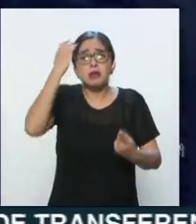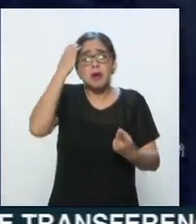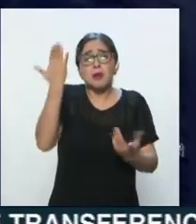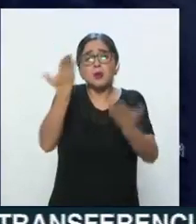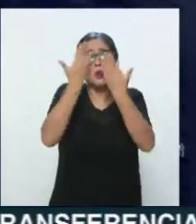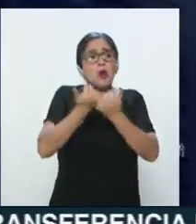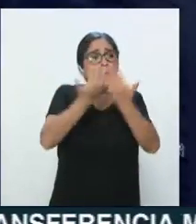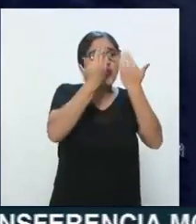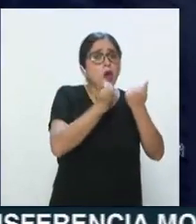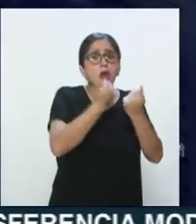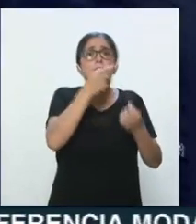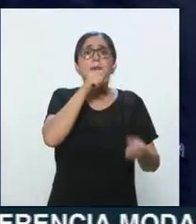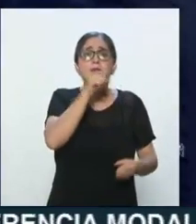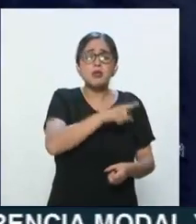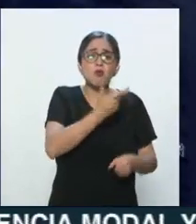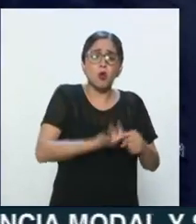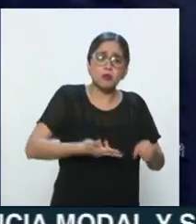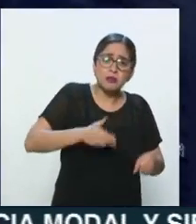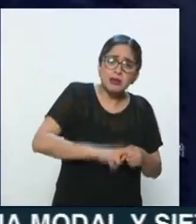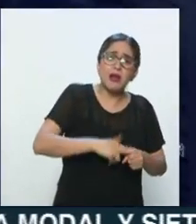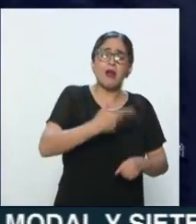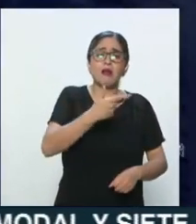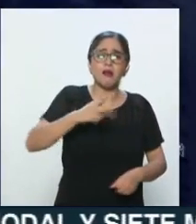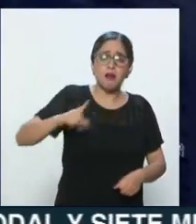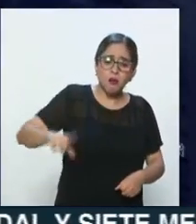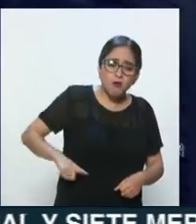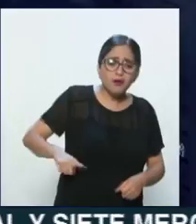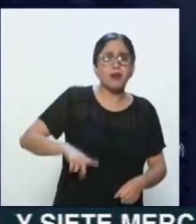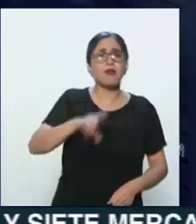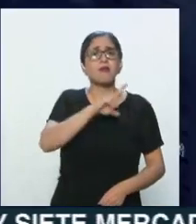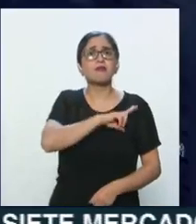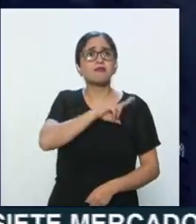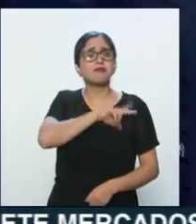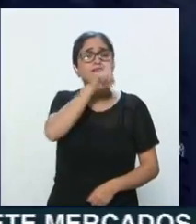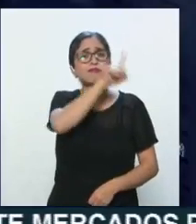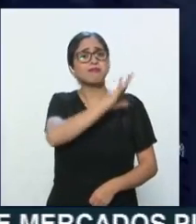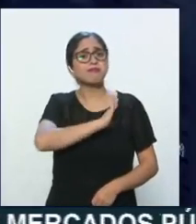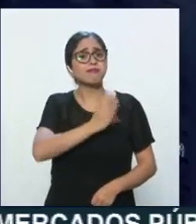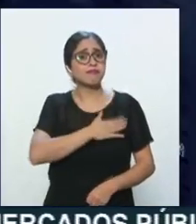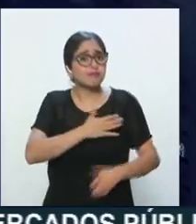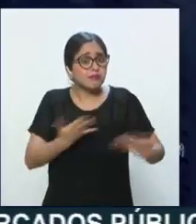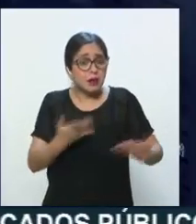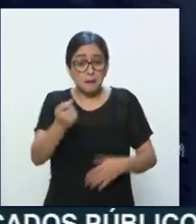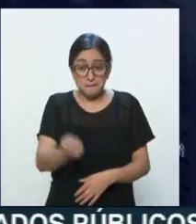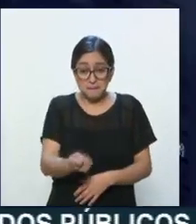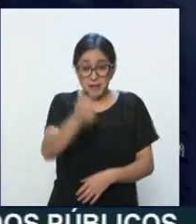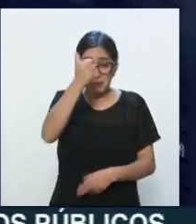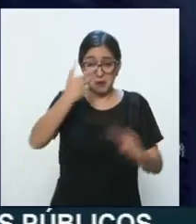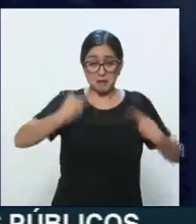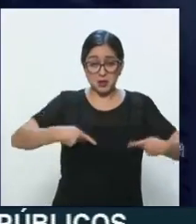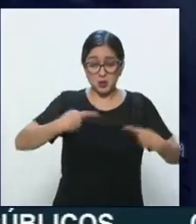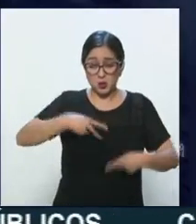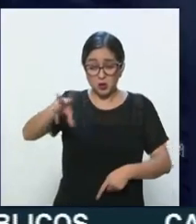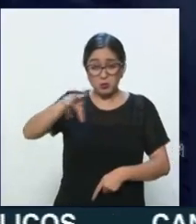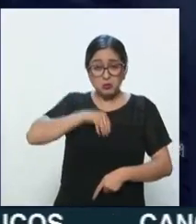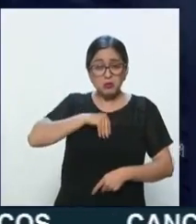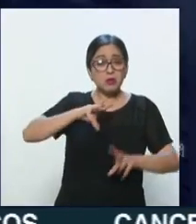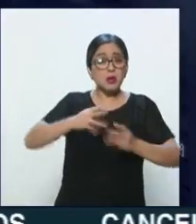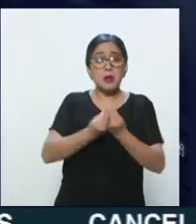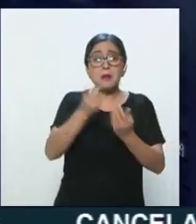públicos y privados. A un mes y medio de que se registrara el primer contagio en España, los datos mostraban que 1